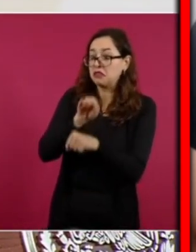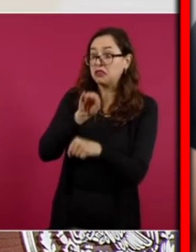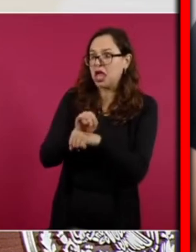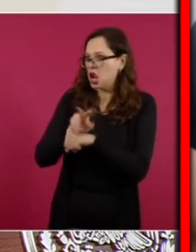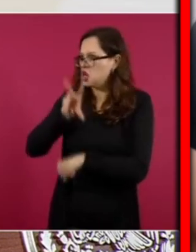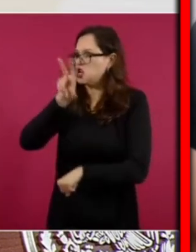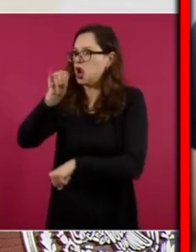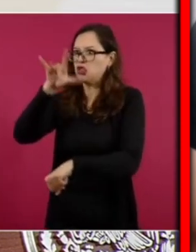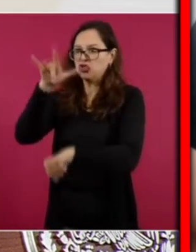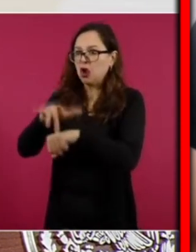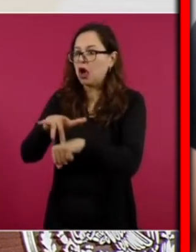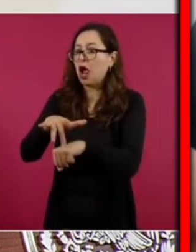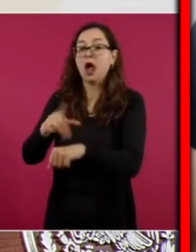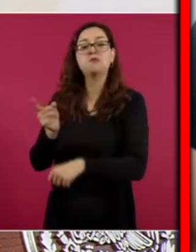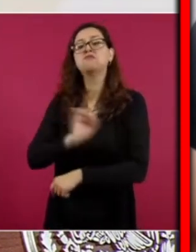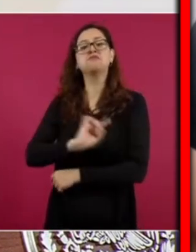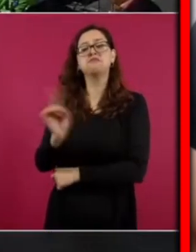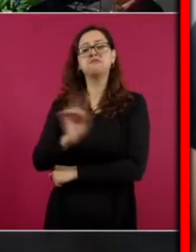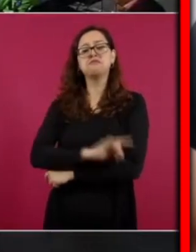y el INE